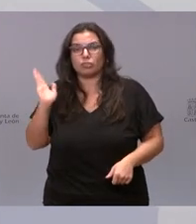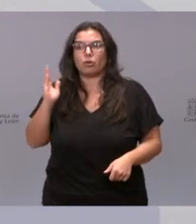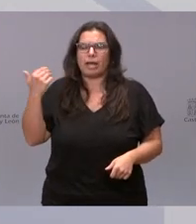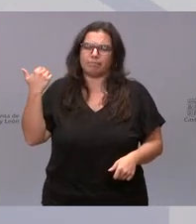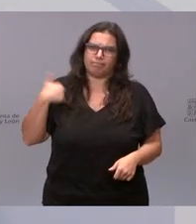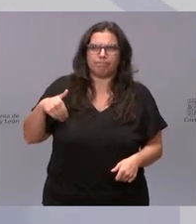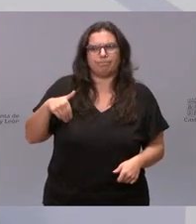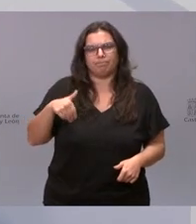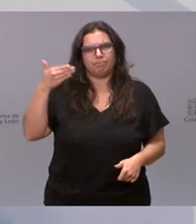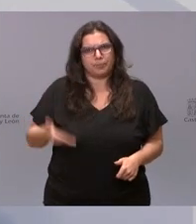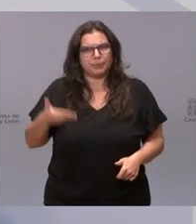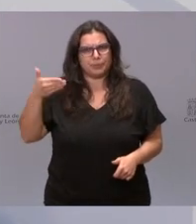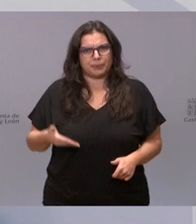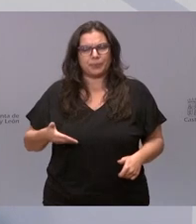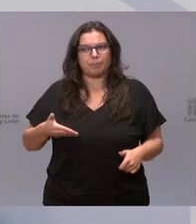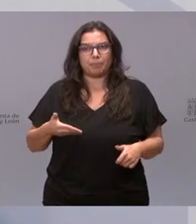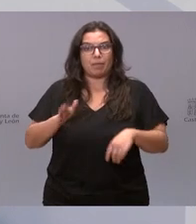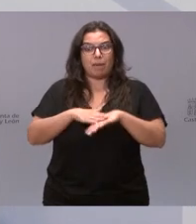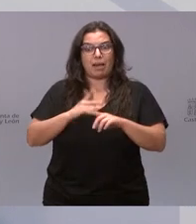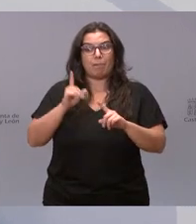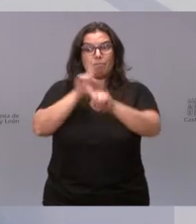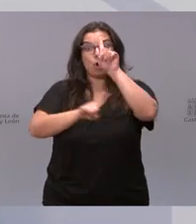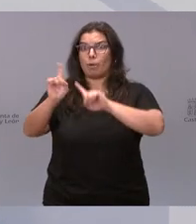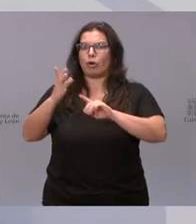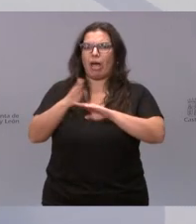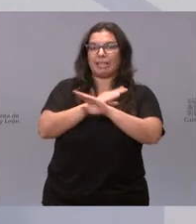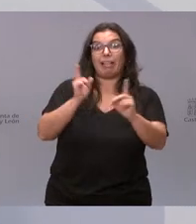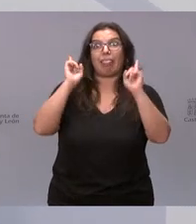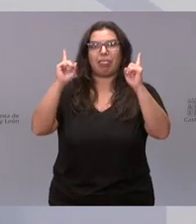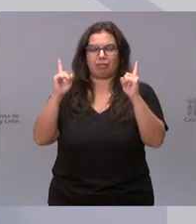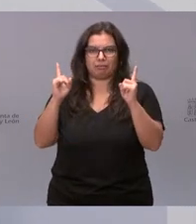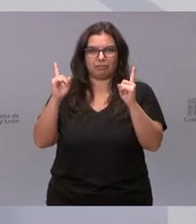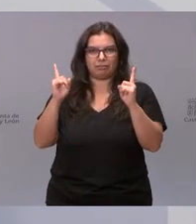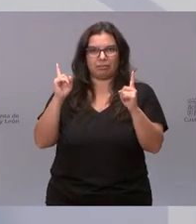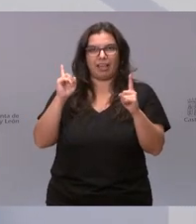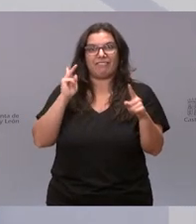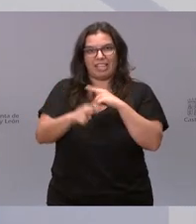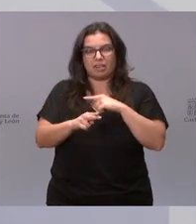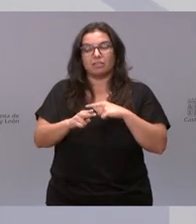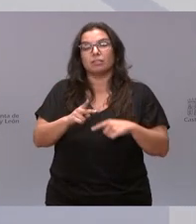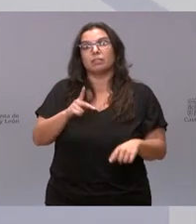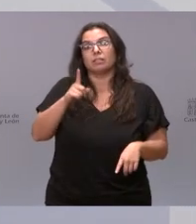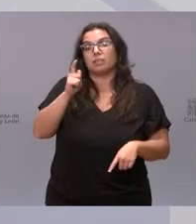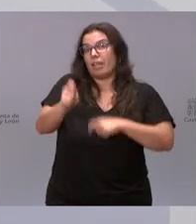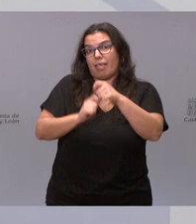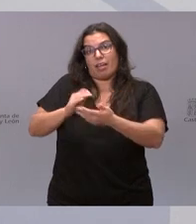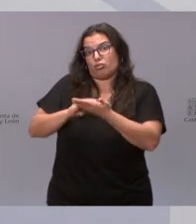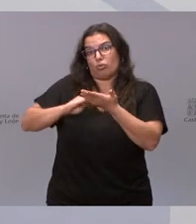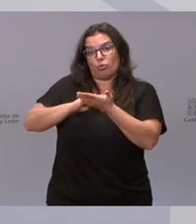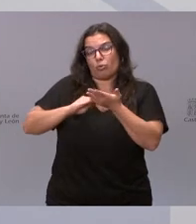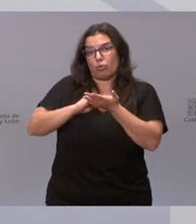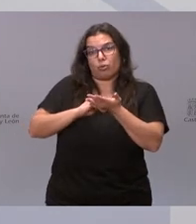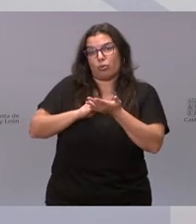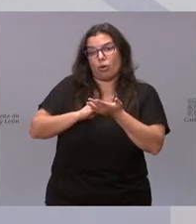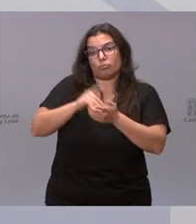importantes para anticiparnos a los problemas y, sobre todo, para aportar las soluciones que necesitan